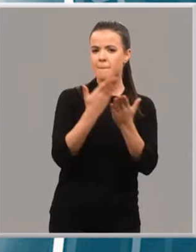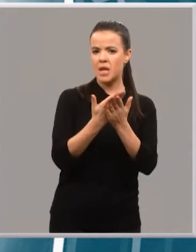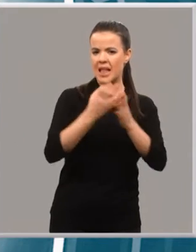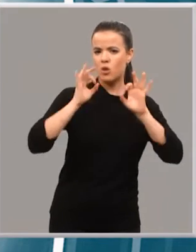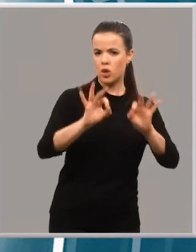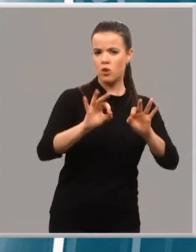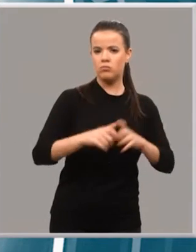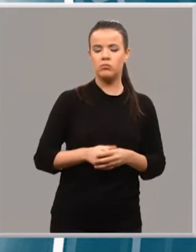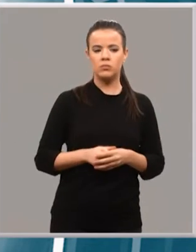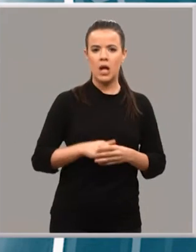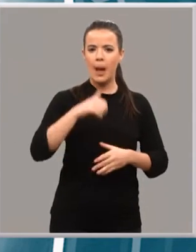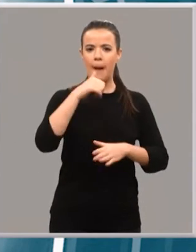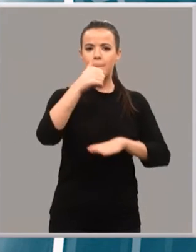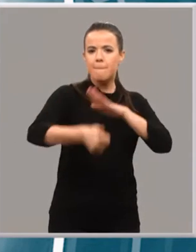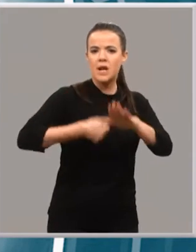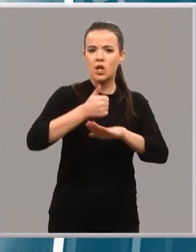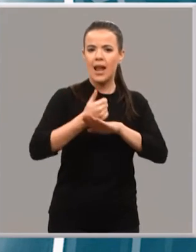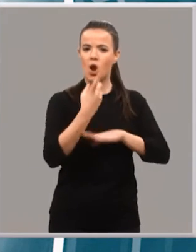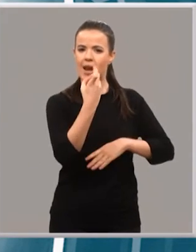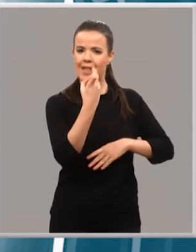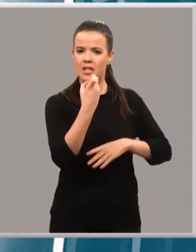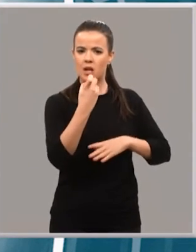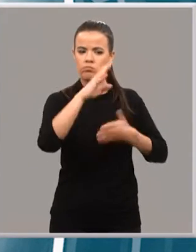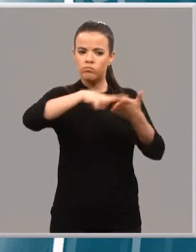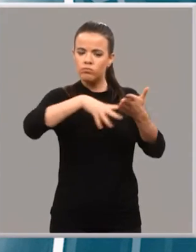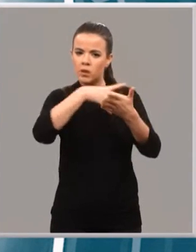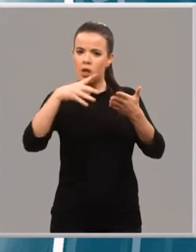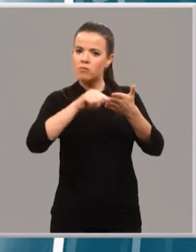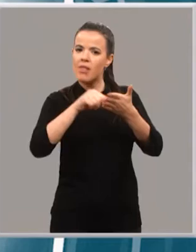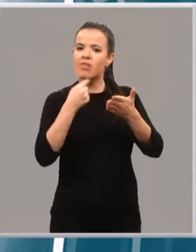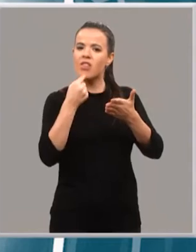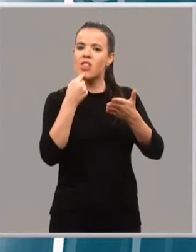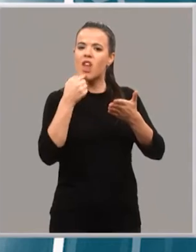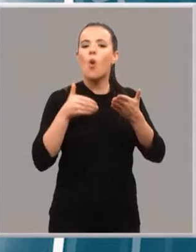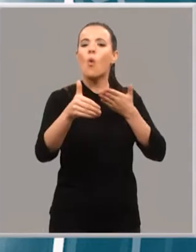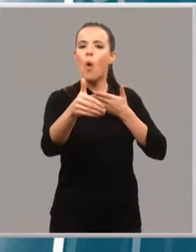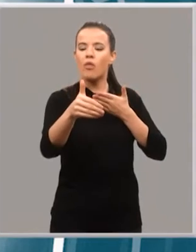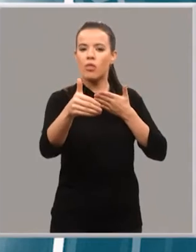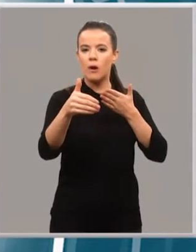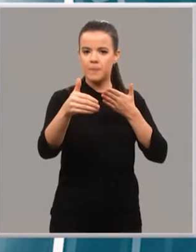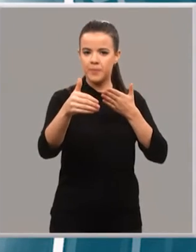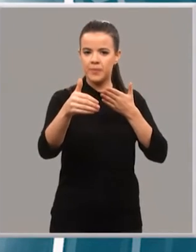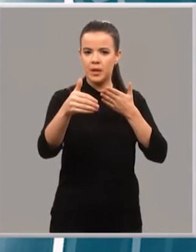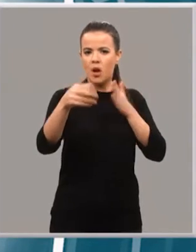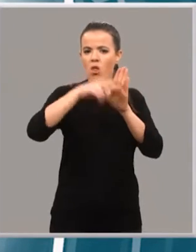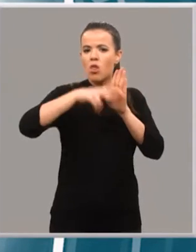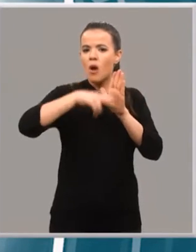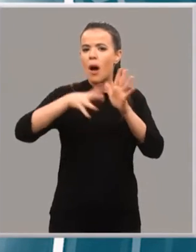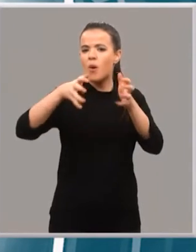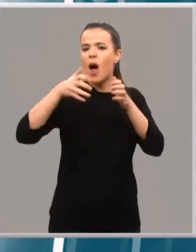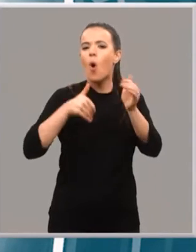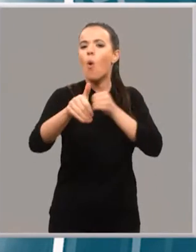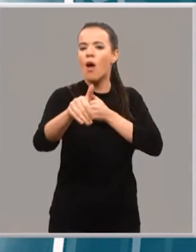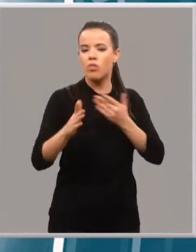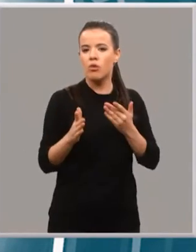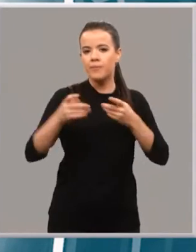Es prioritario y necesario calendarizar esas medidas que conjuntamente hemos aprobado. La presidenta